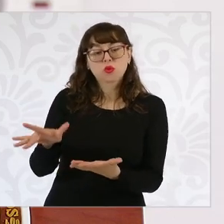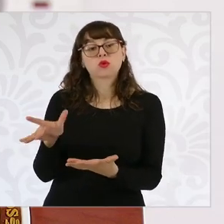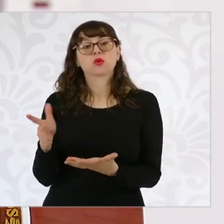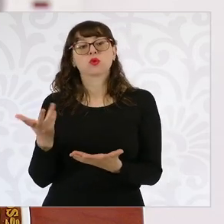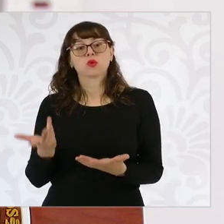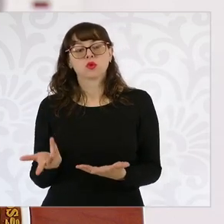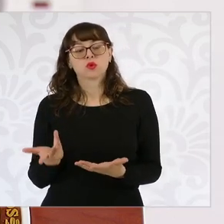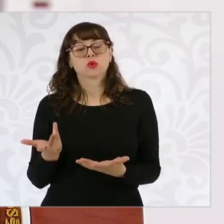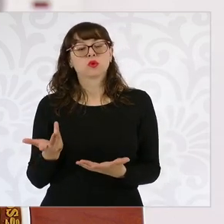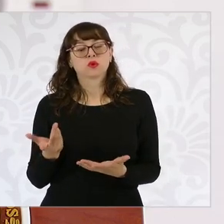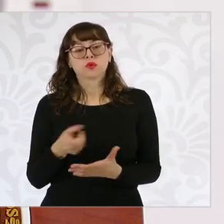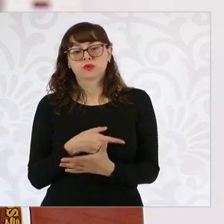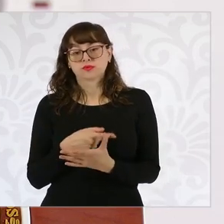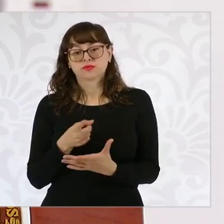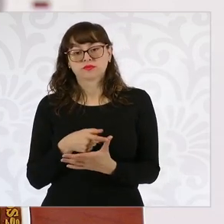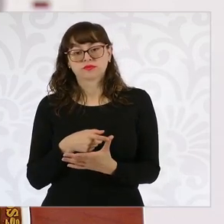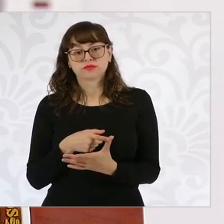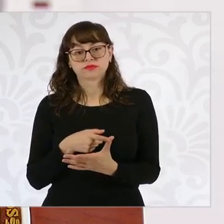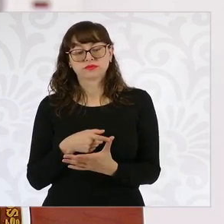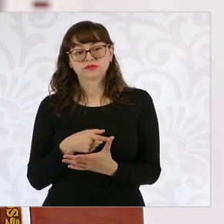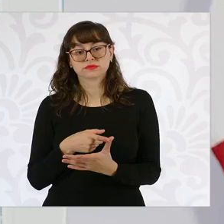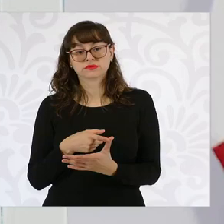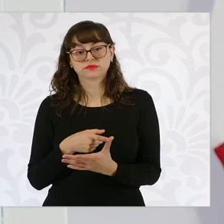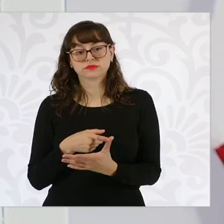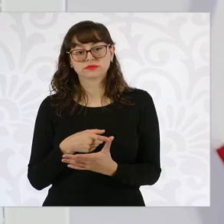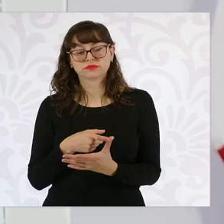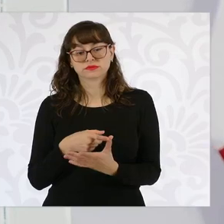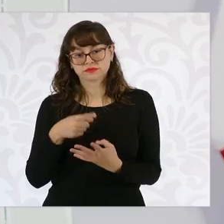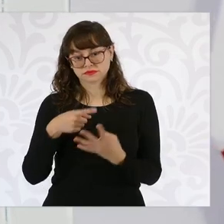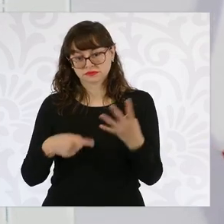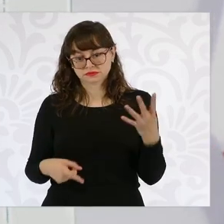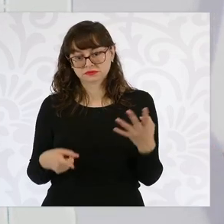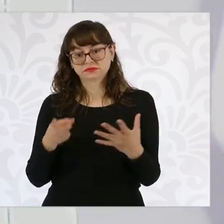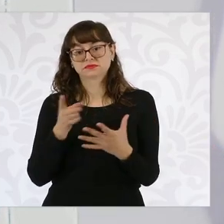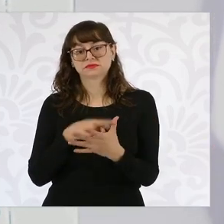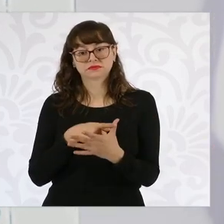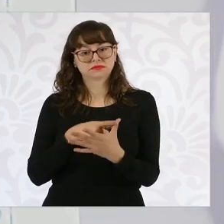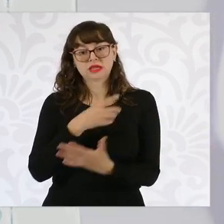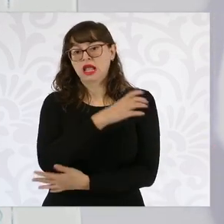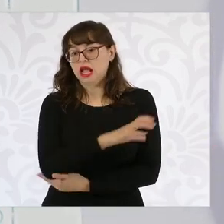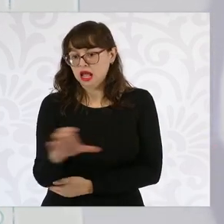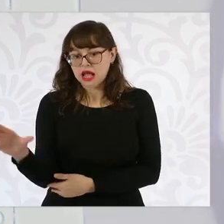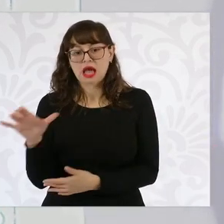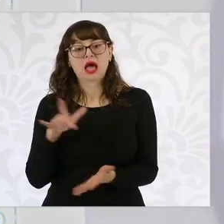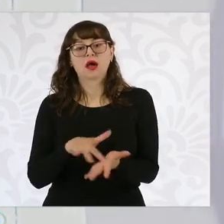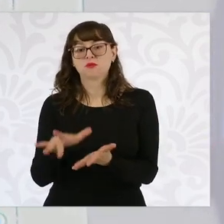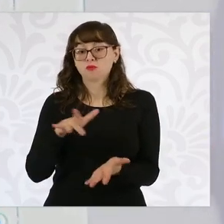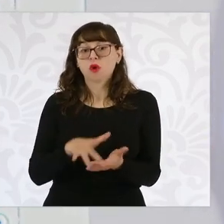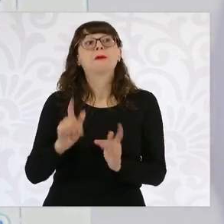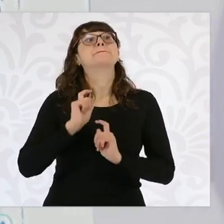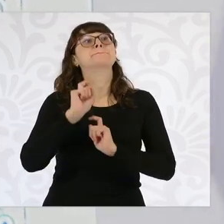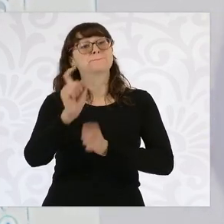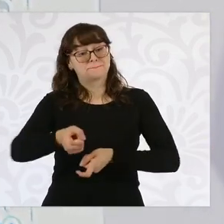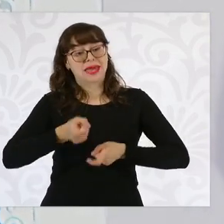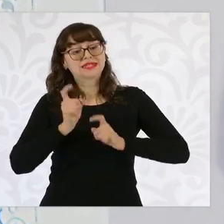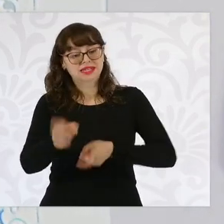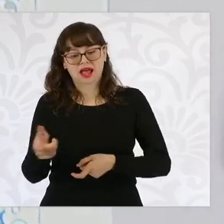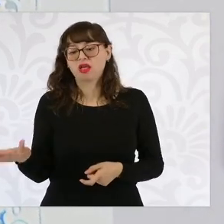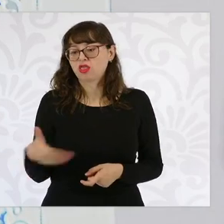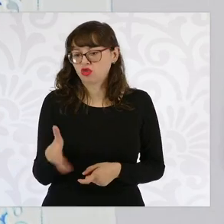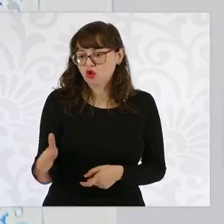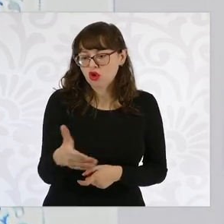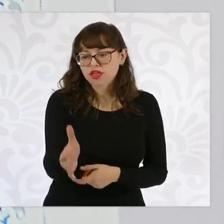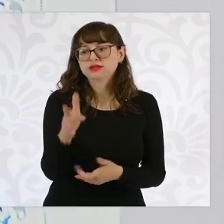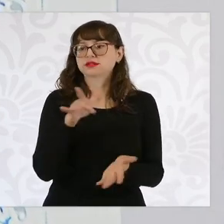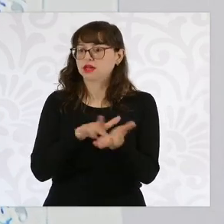Sembrando Vida y fertilizantes gratuitos de apoyo al campo, apoyo a los pescadores, a los